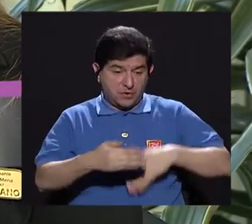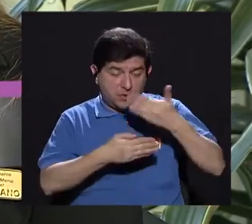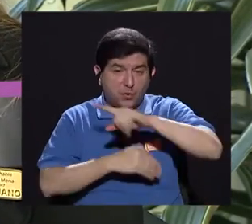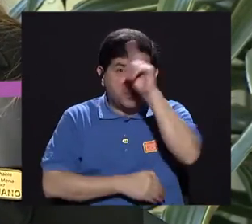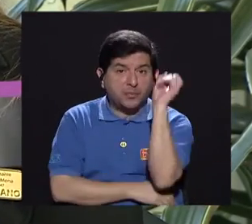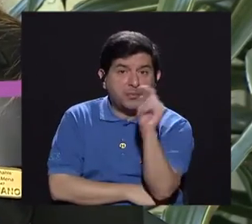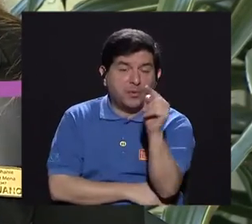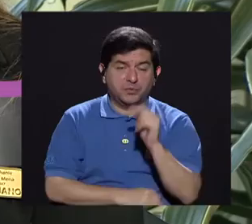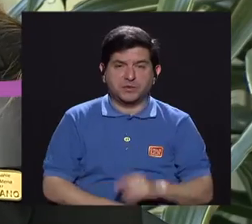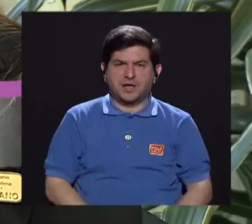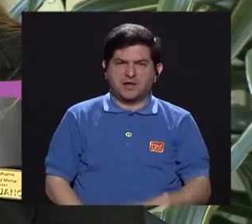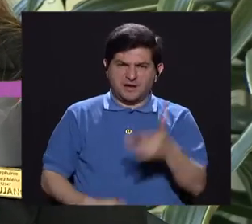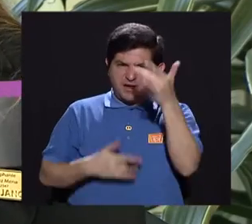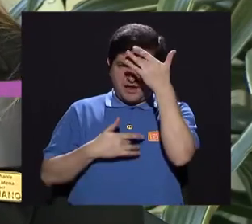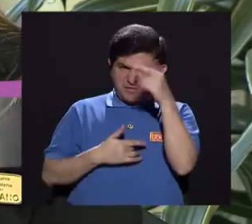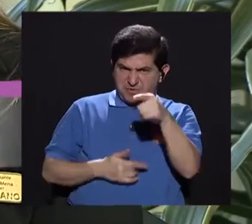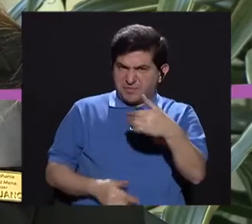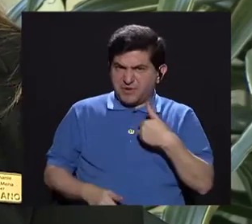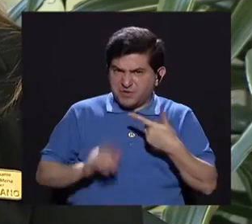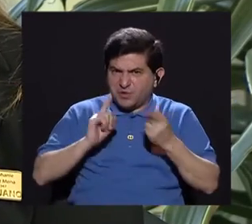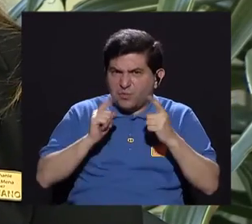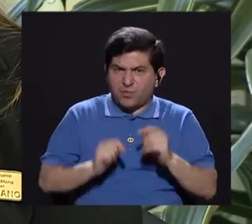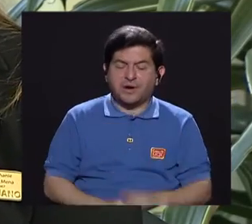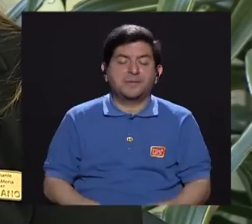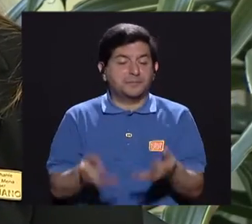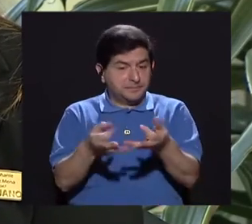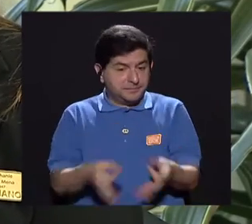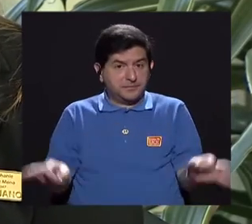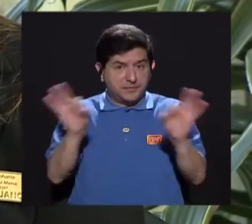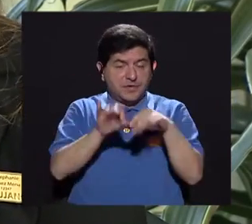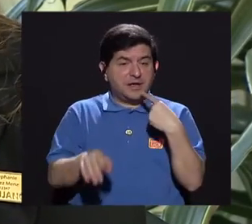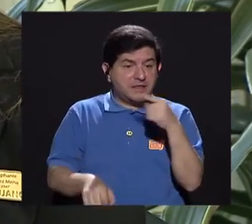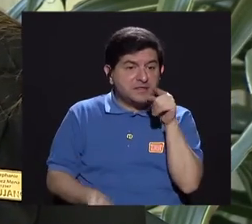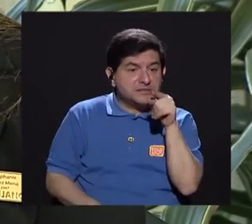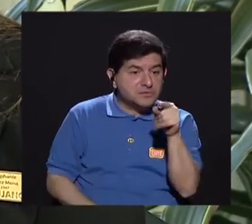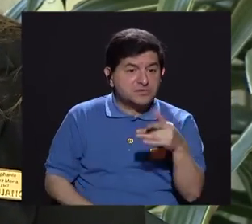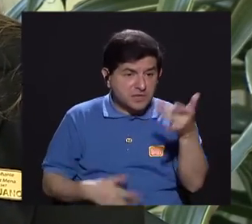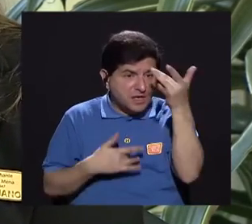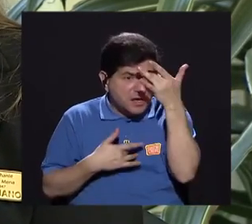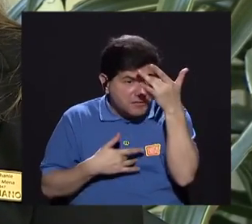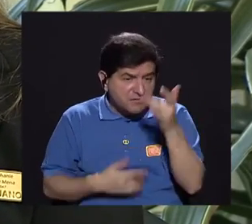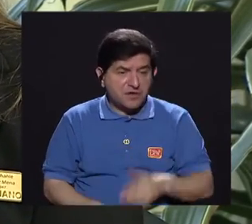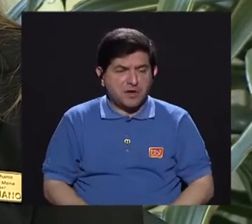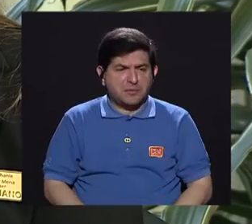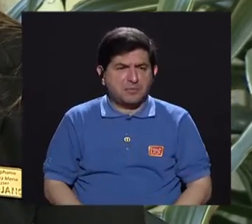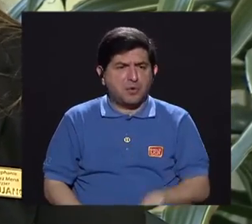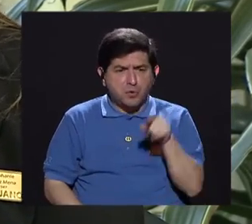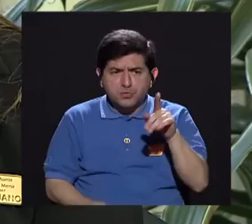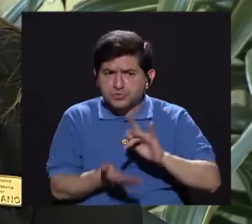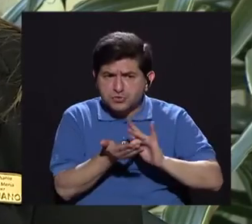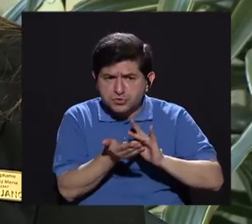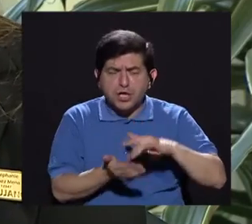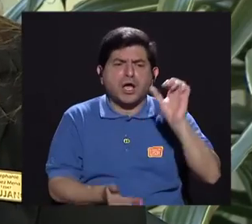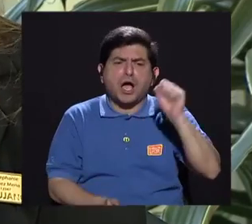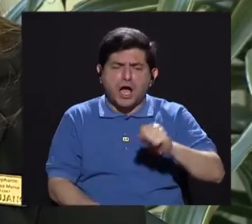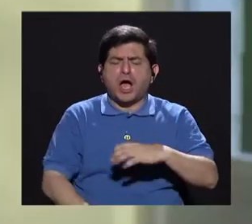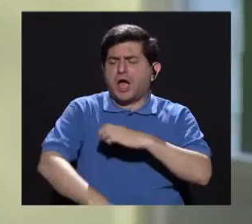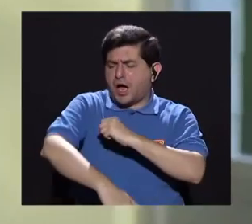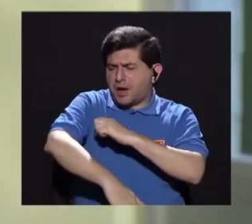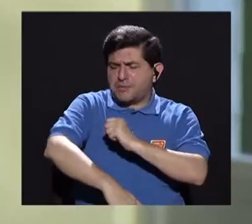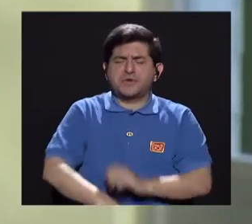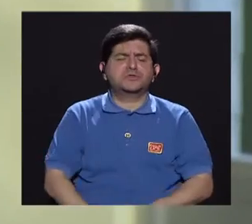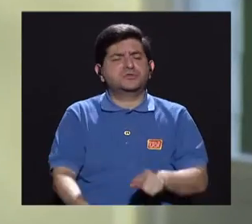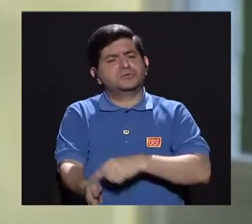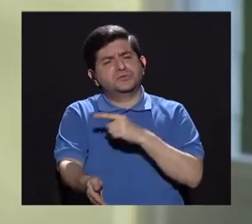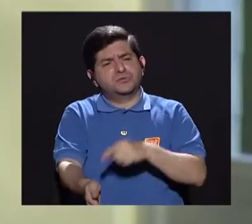preguntamos de qué enfermedades padece, si es importante porque uno le dice ¿padece algo? No, toma medicamentos así para la presión,